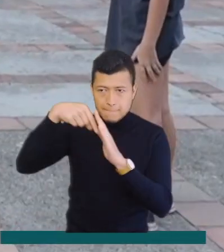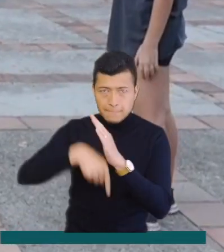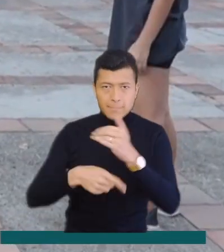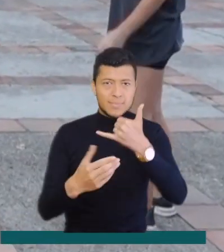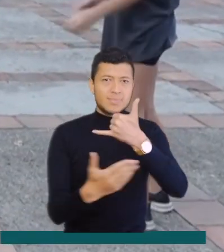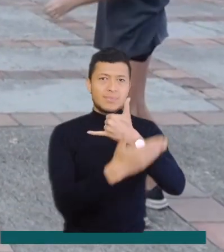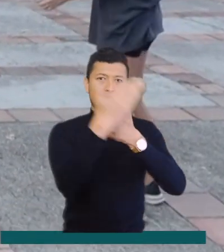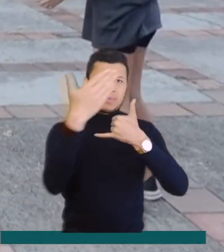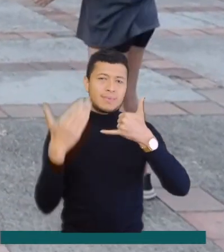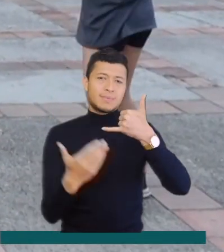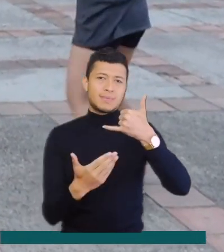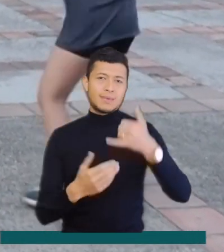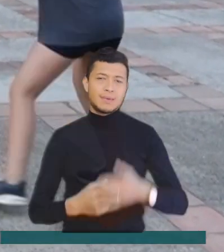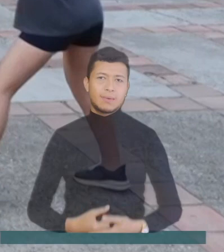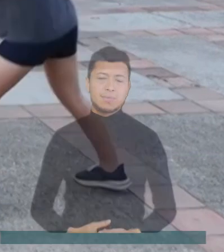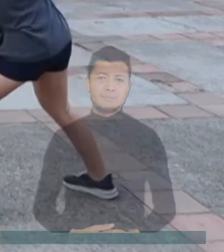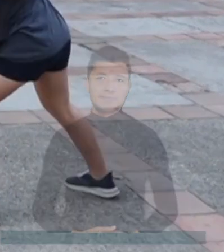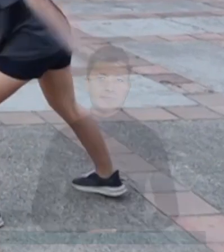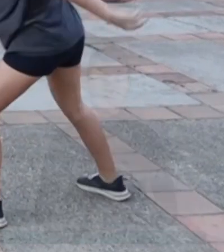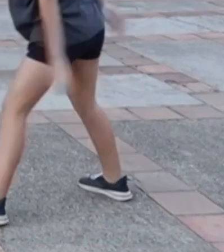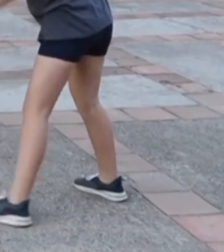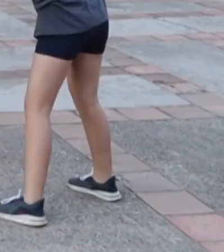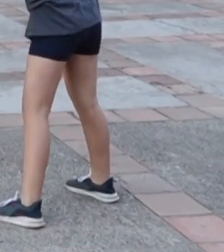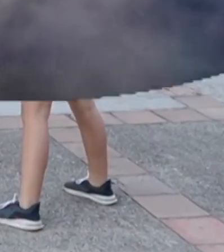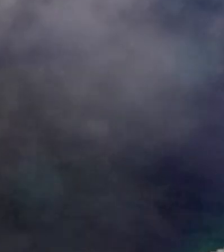Periodismo a profundidad en nuestras regiones.